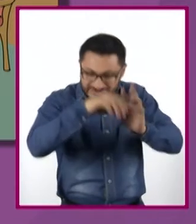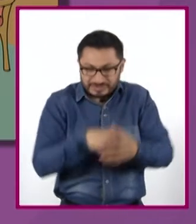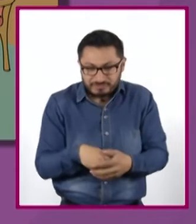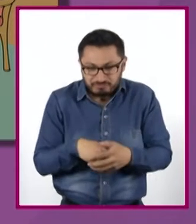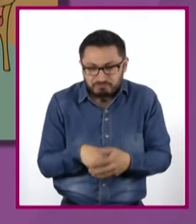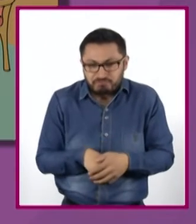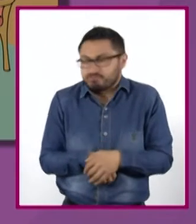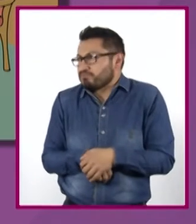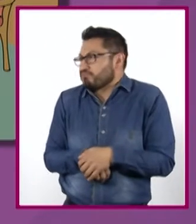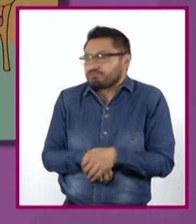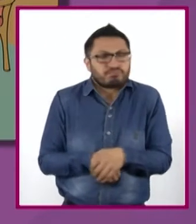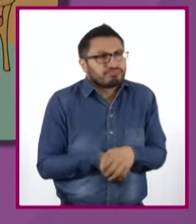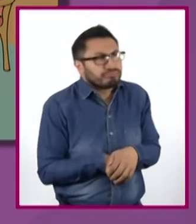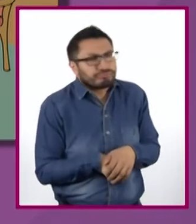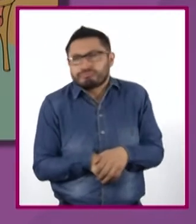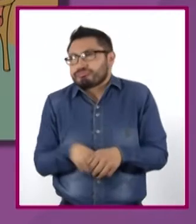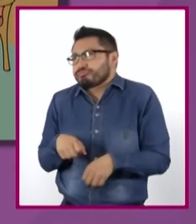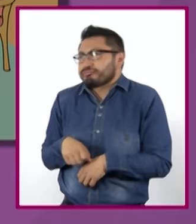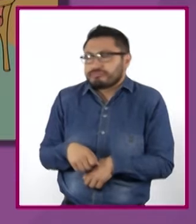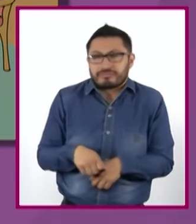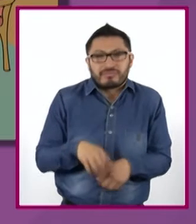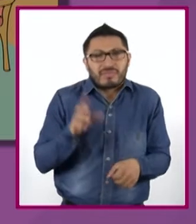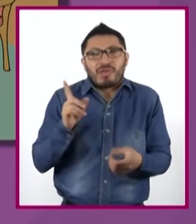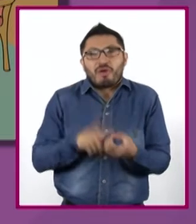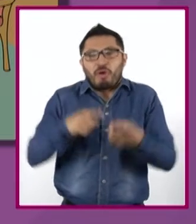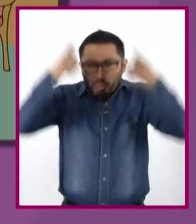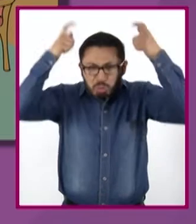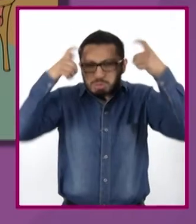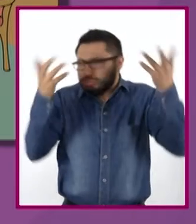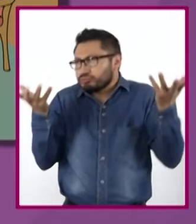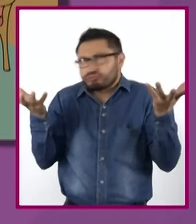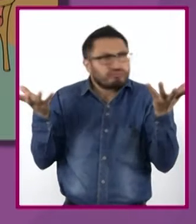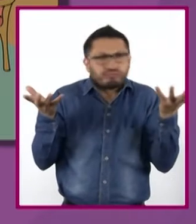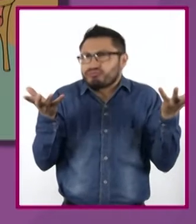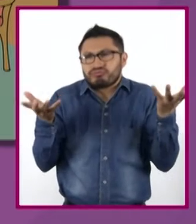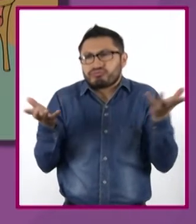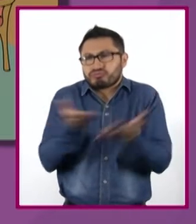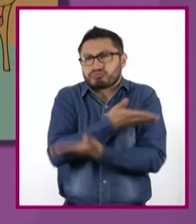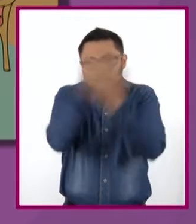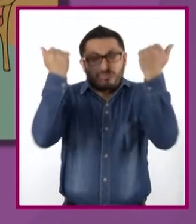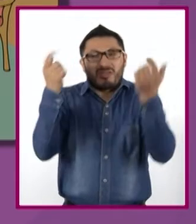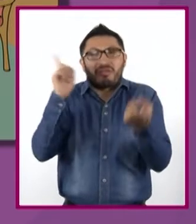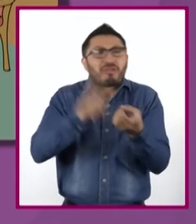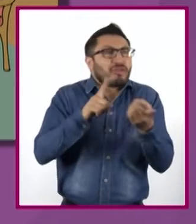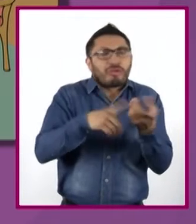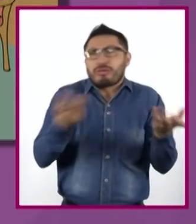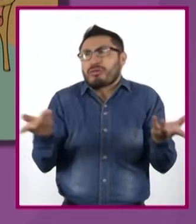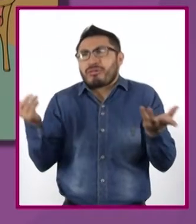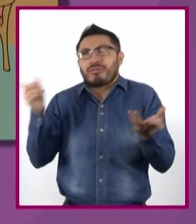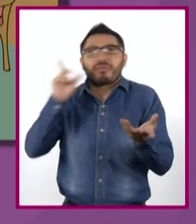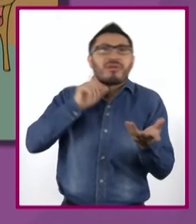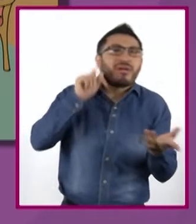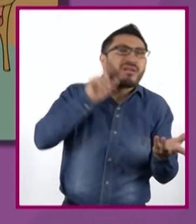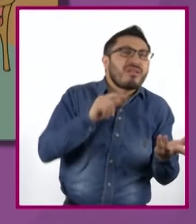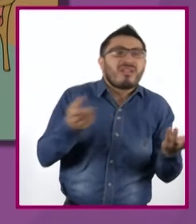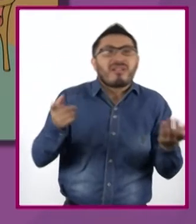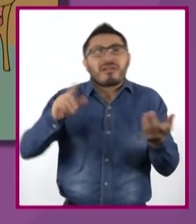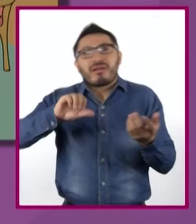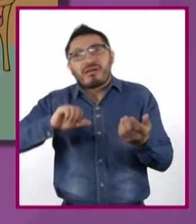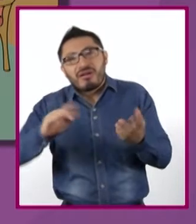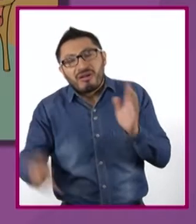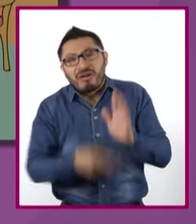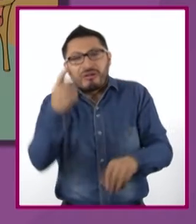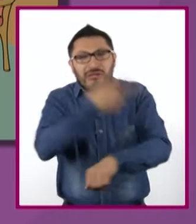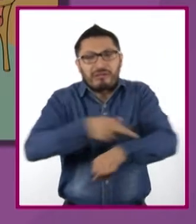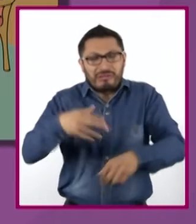¡Espera! ¿Y dónde sea mi sombrero? No sé dónde lo dije mañana. Tengo que hacer otro trámite bajo el